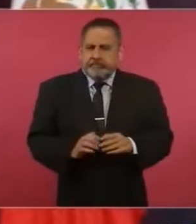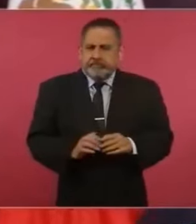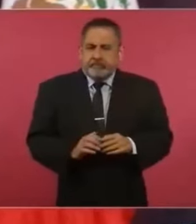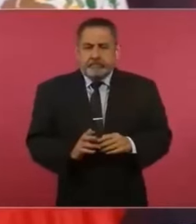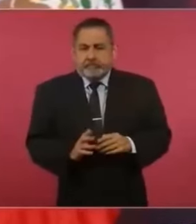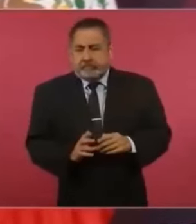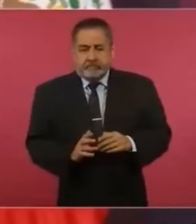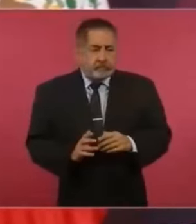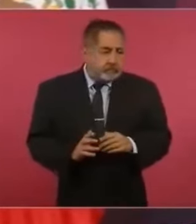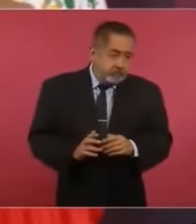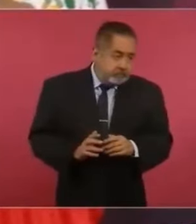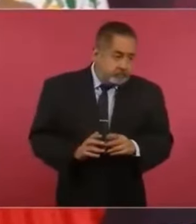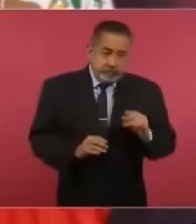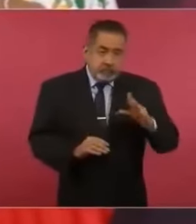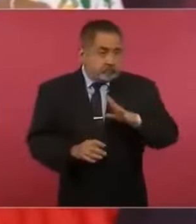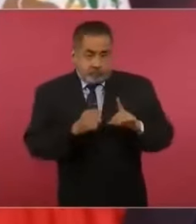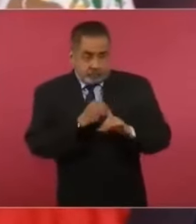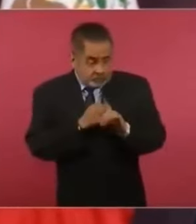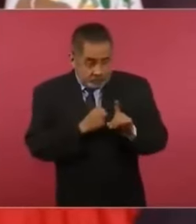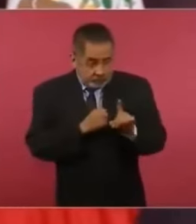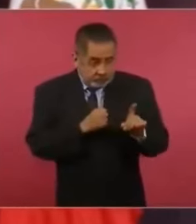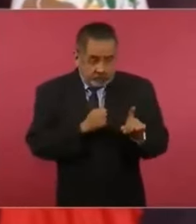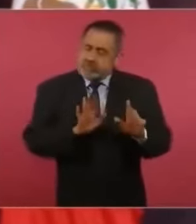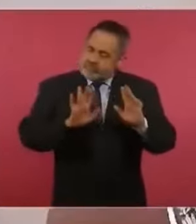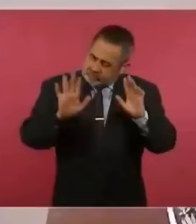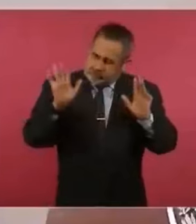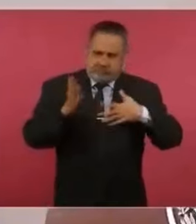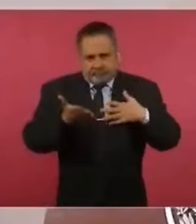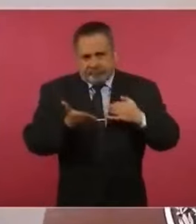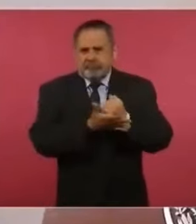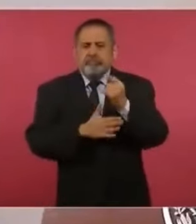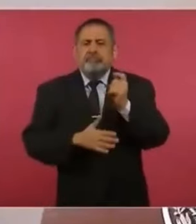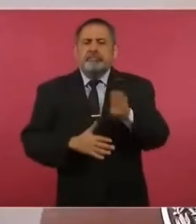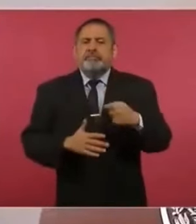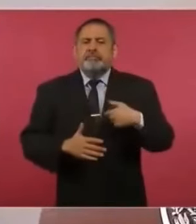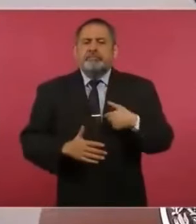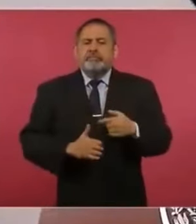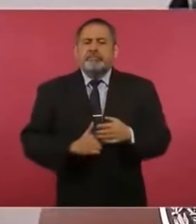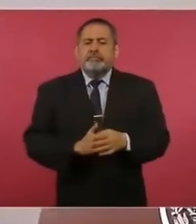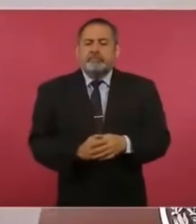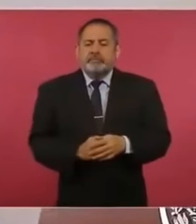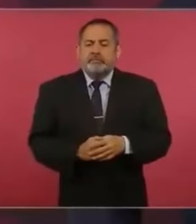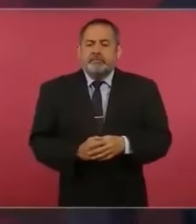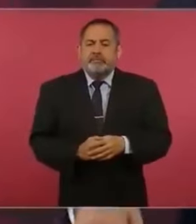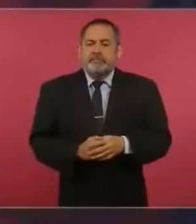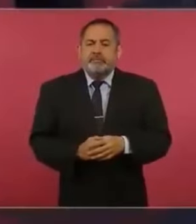ello no tiene inconveniente, que